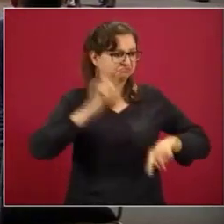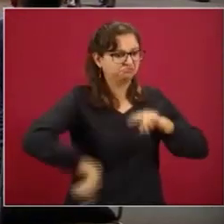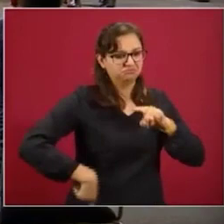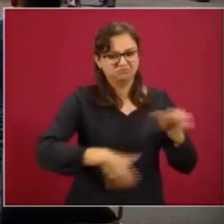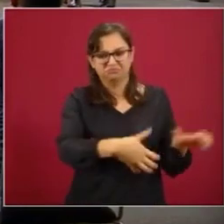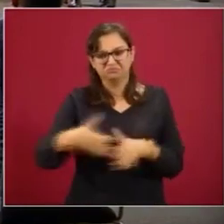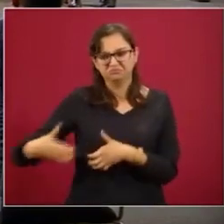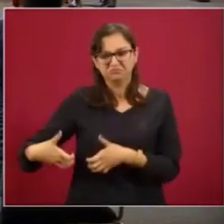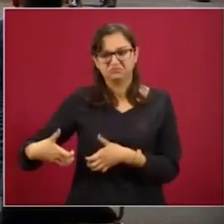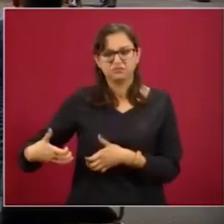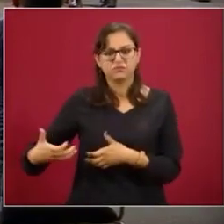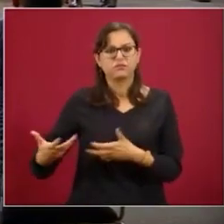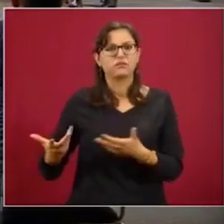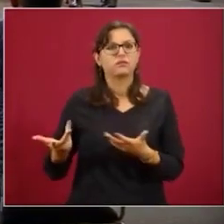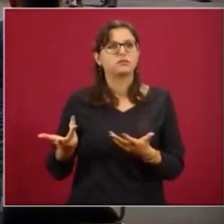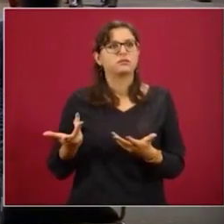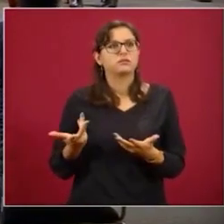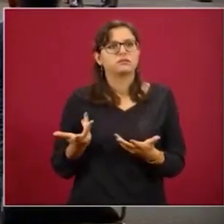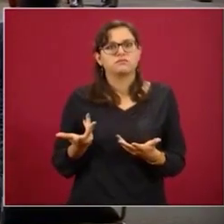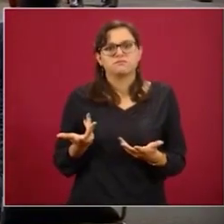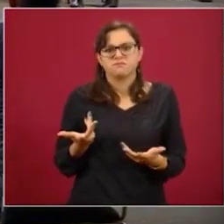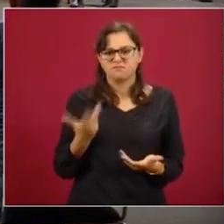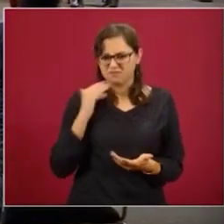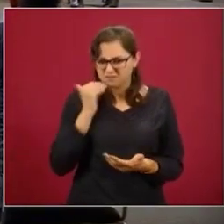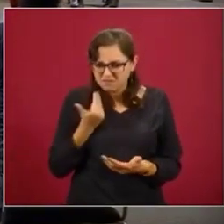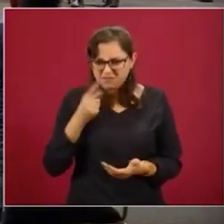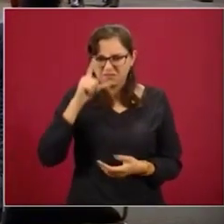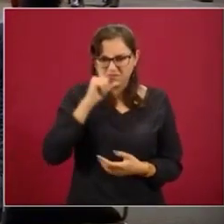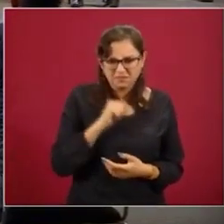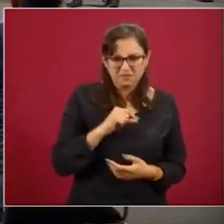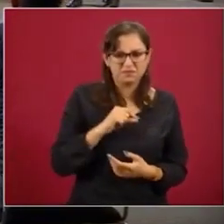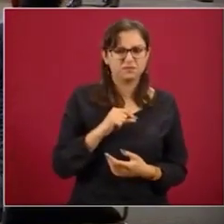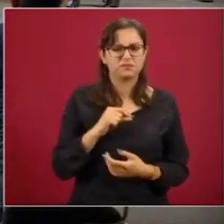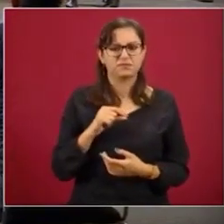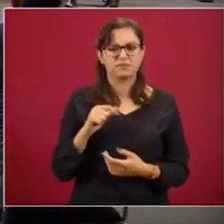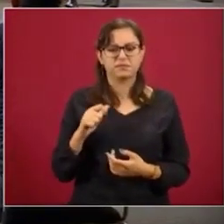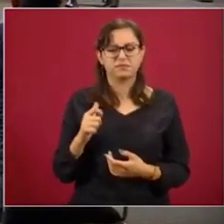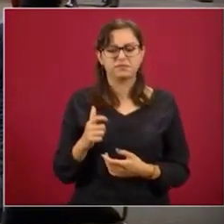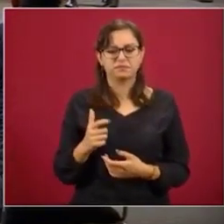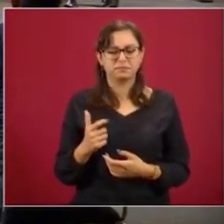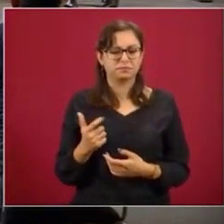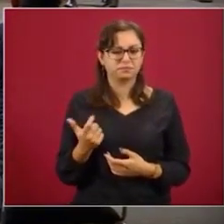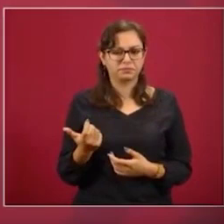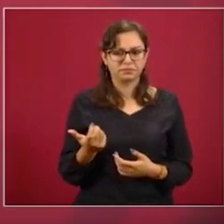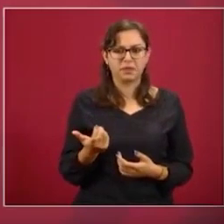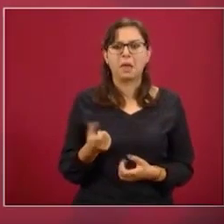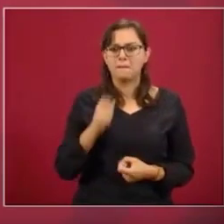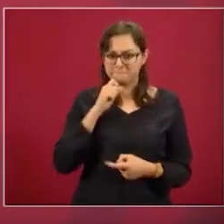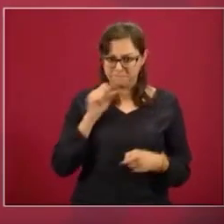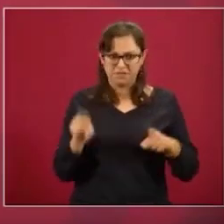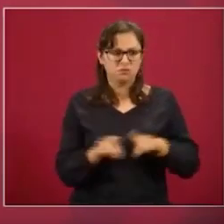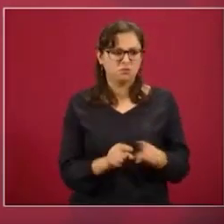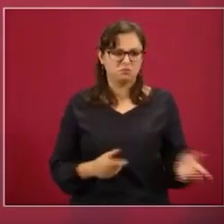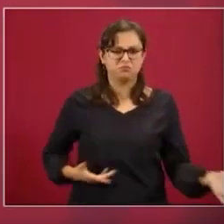irregularidades, invasiones.